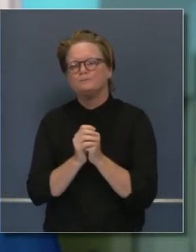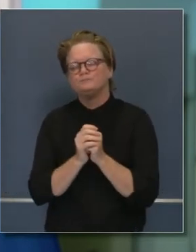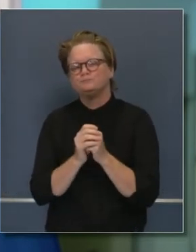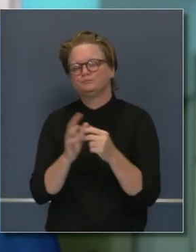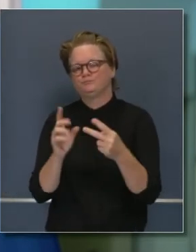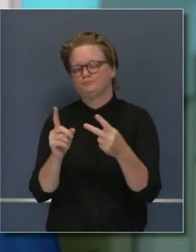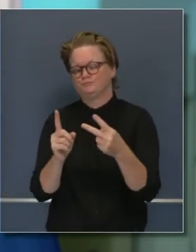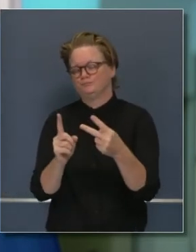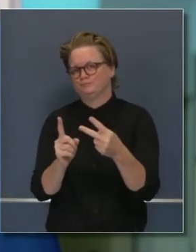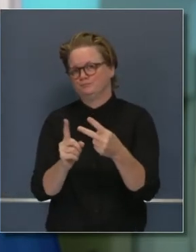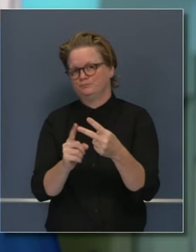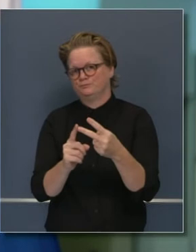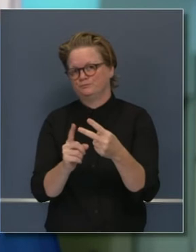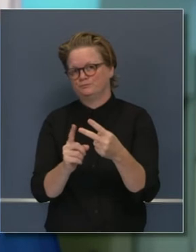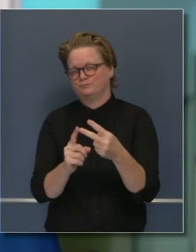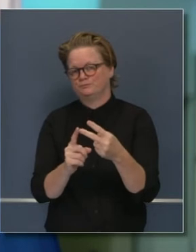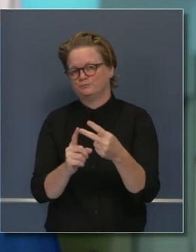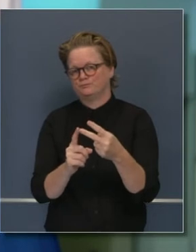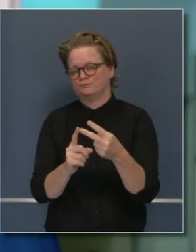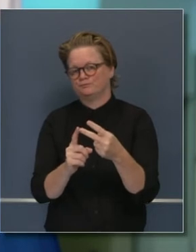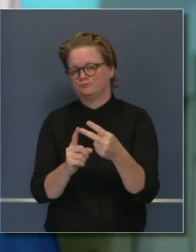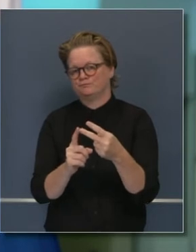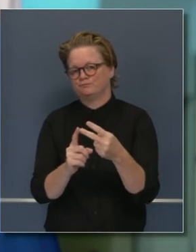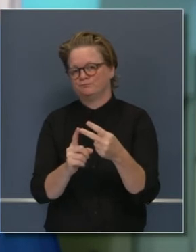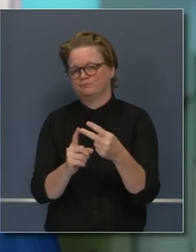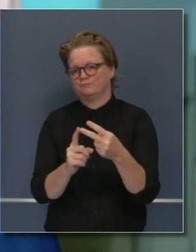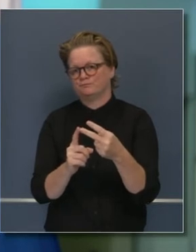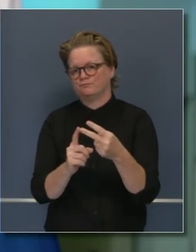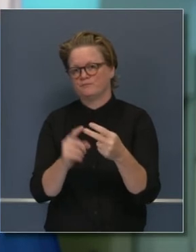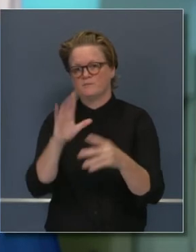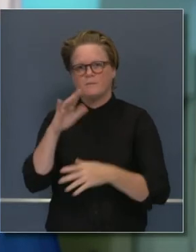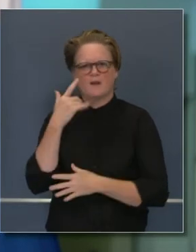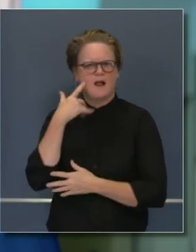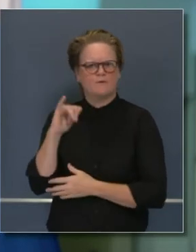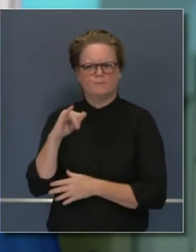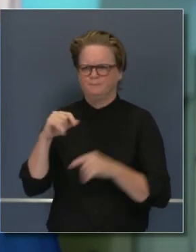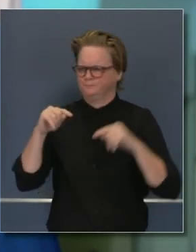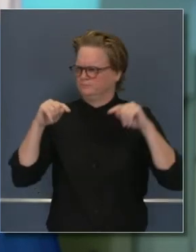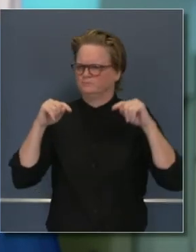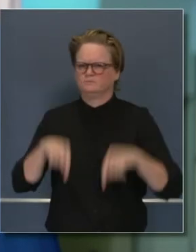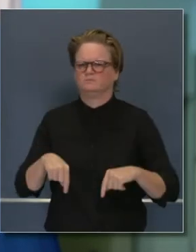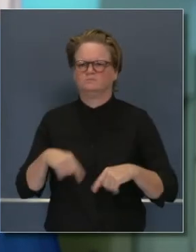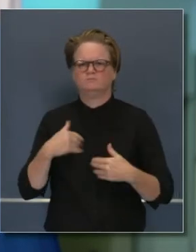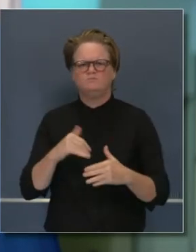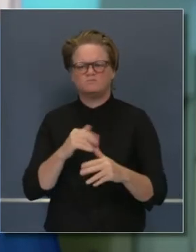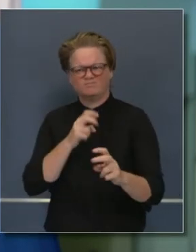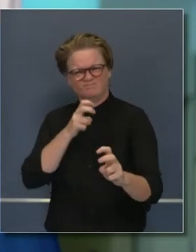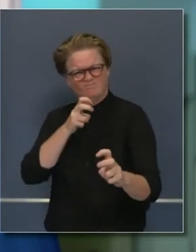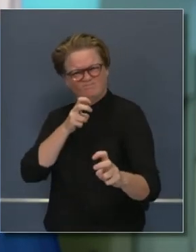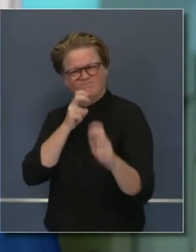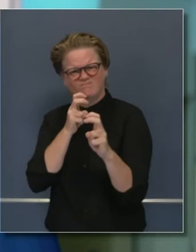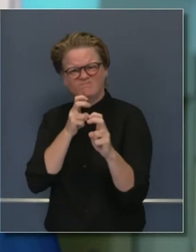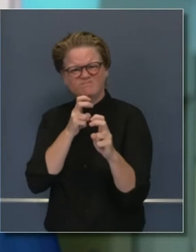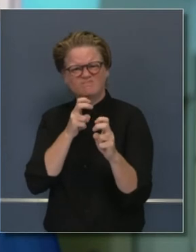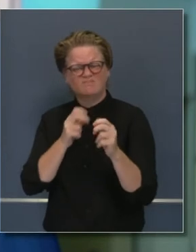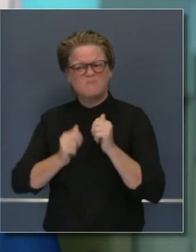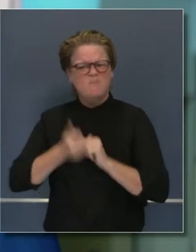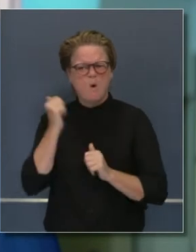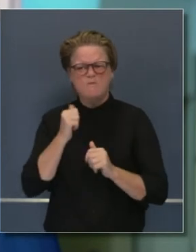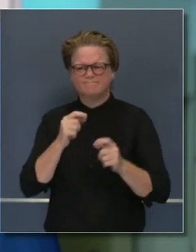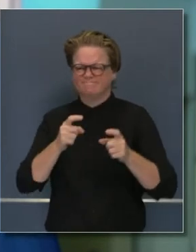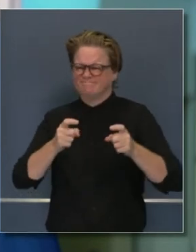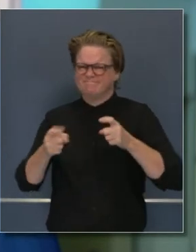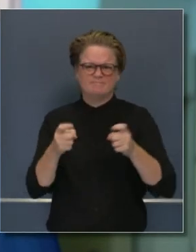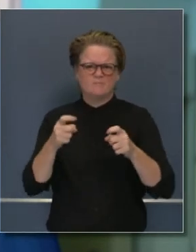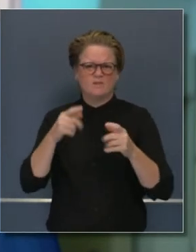California ha sido más proactiva y más restrictiva que la mayor parte de los estados de este país. Me gustaría saber